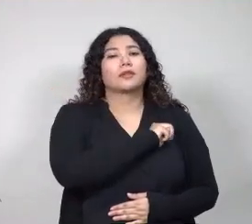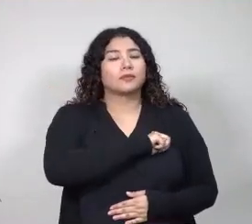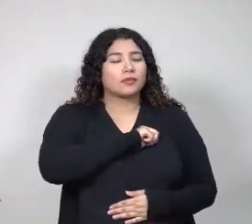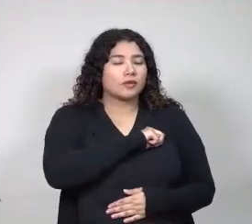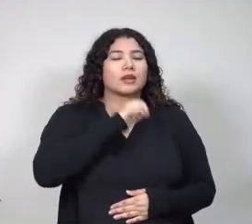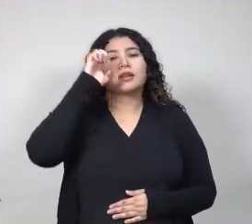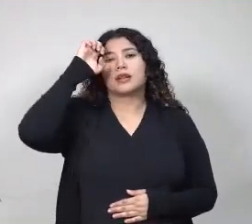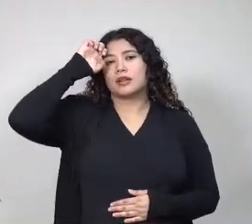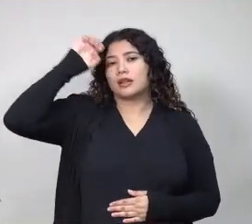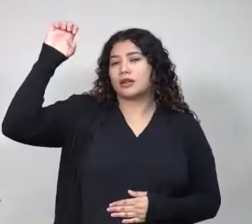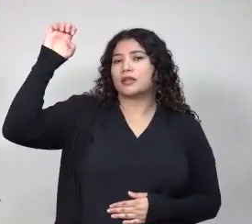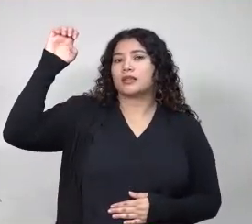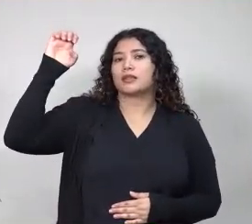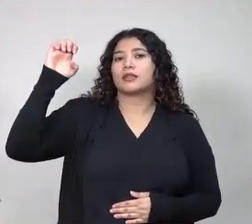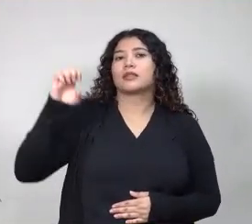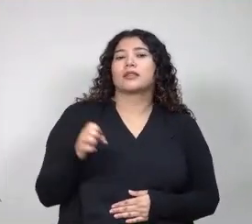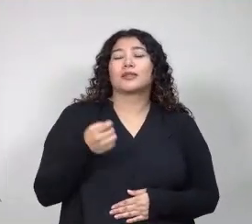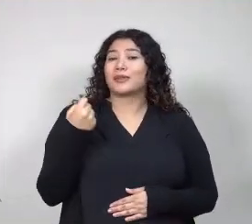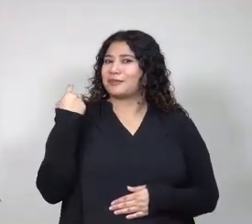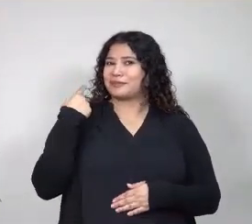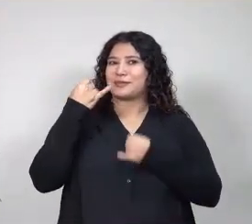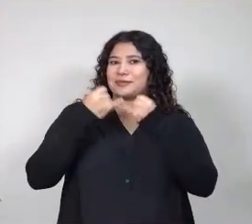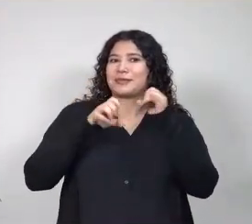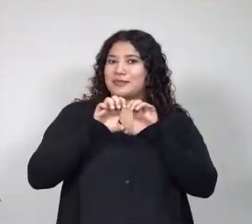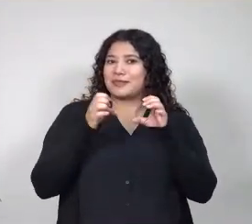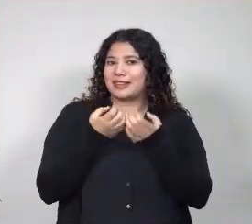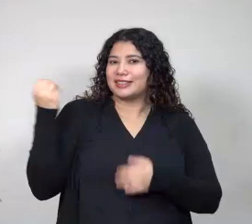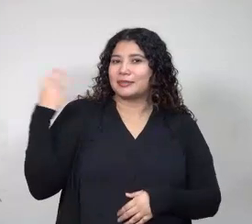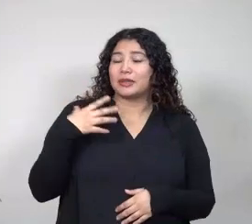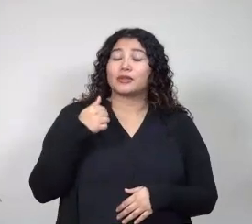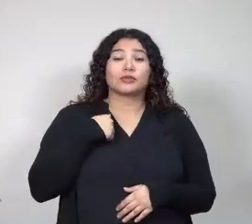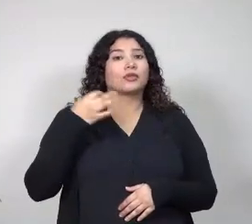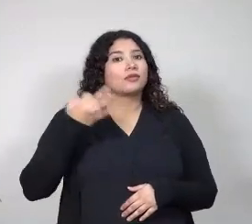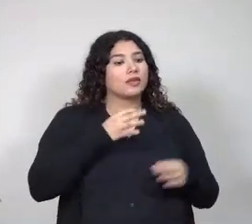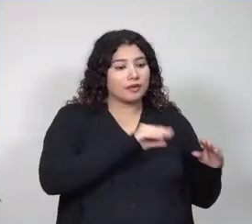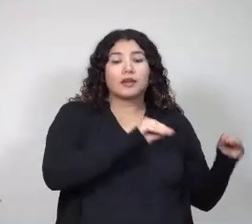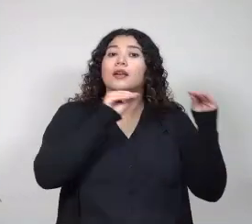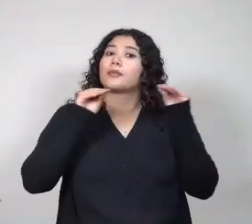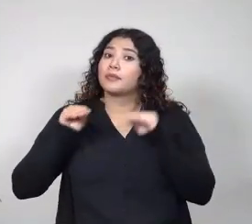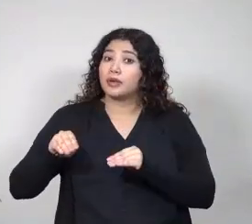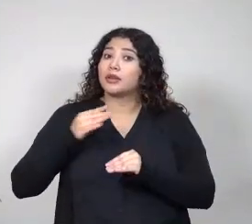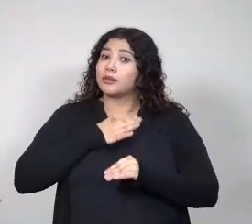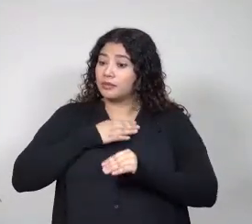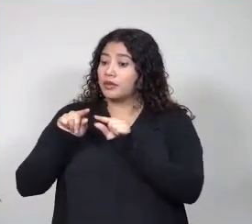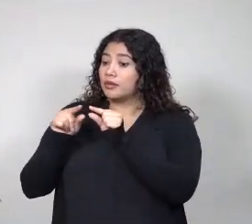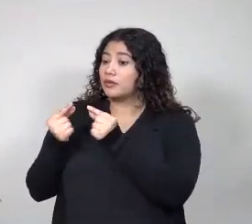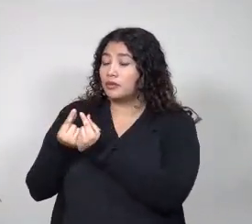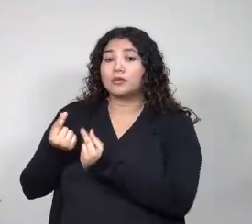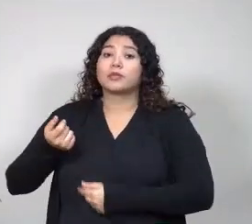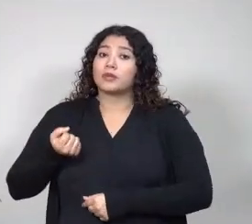ético como lo escuchamos el otro día en la última clase, de poner en práctica esto, de ponerlo en práctica con mi grupo de